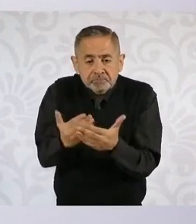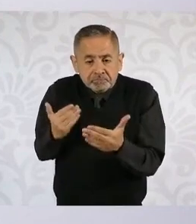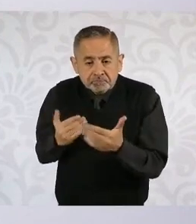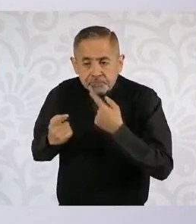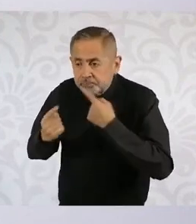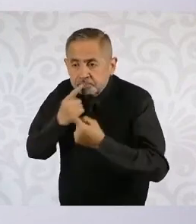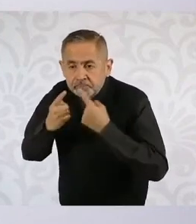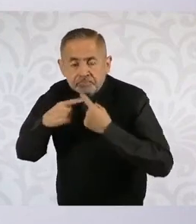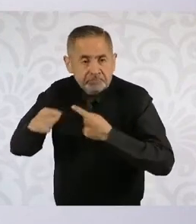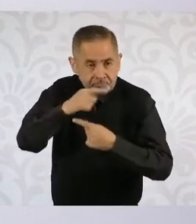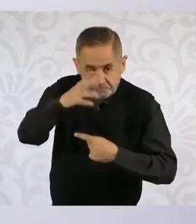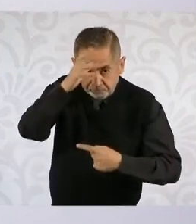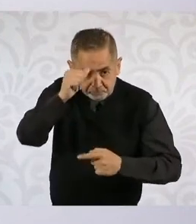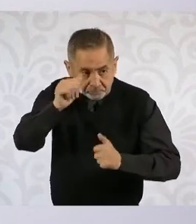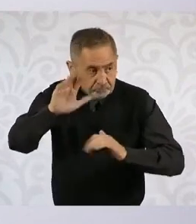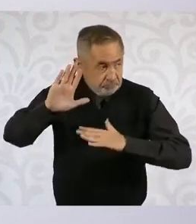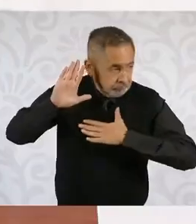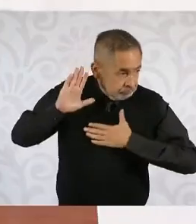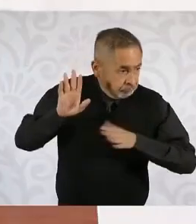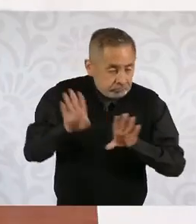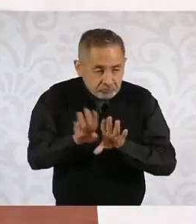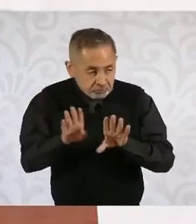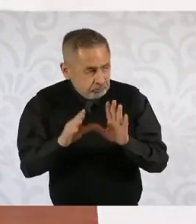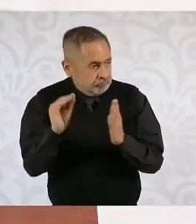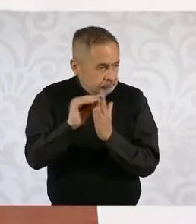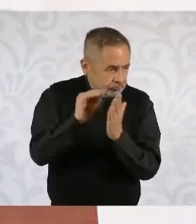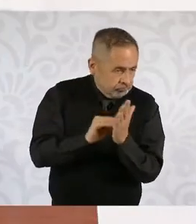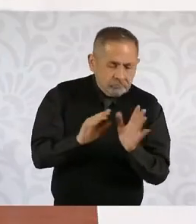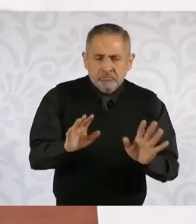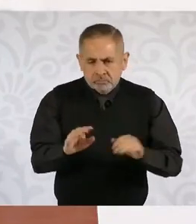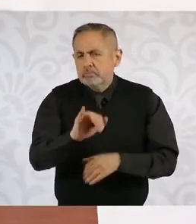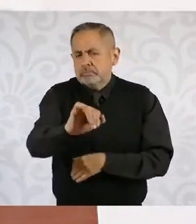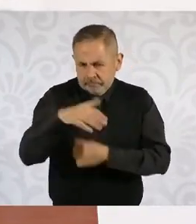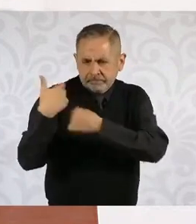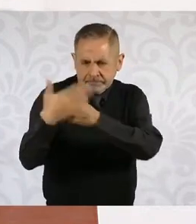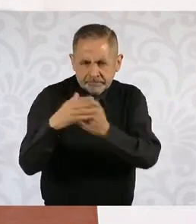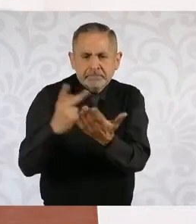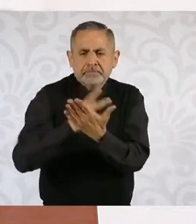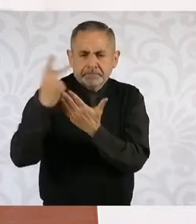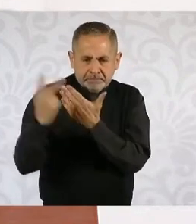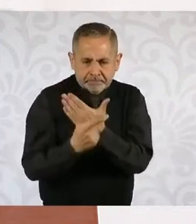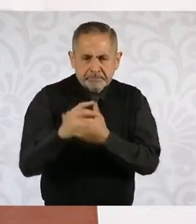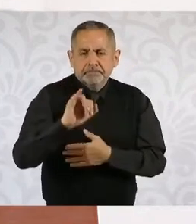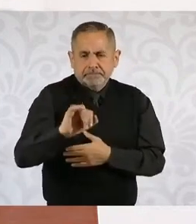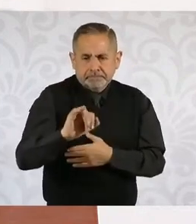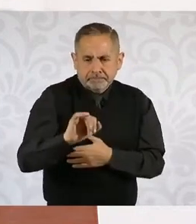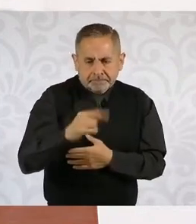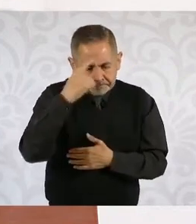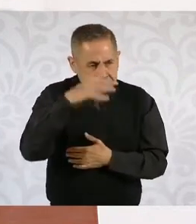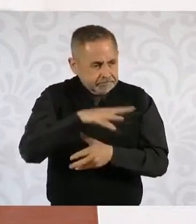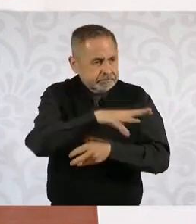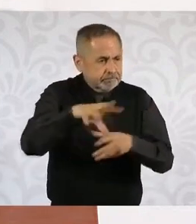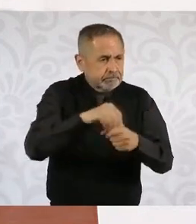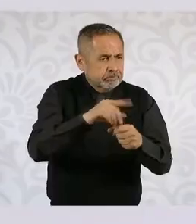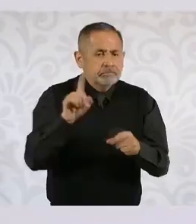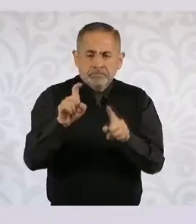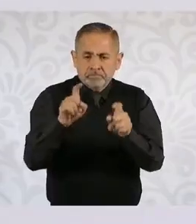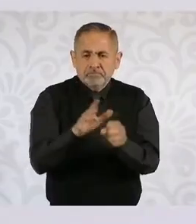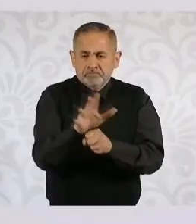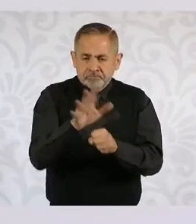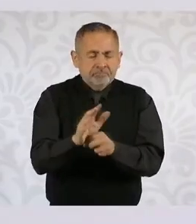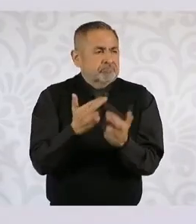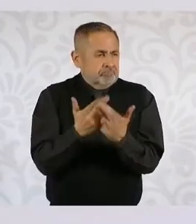específicos, o sí vamos a hacer un programa integral para resolver el tema del abasto de agua,